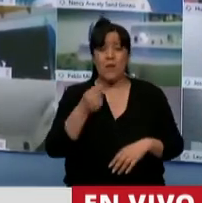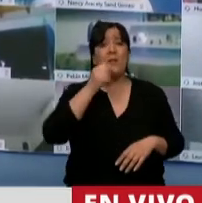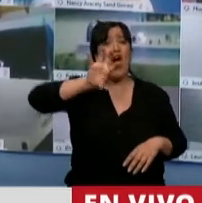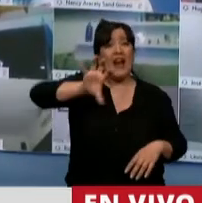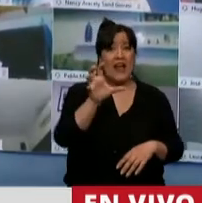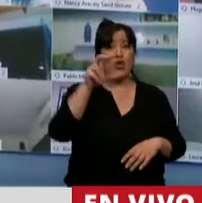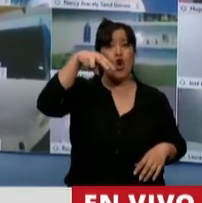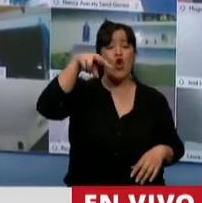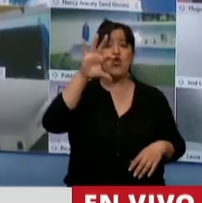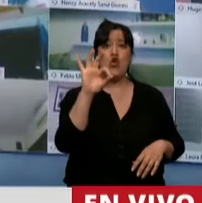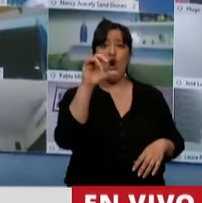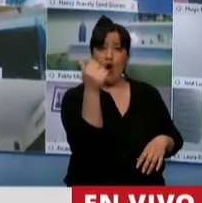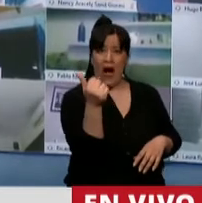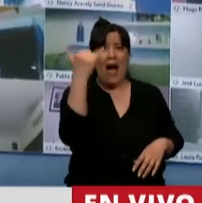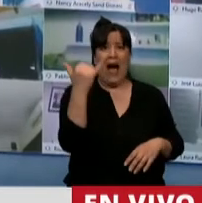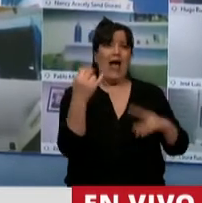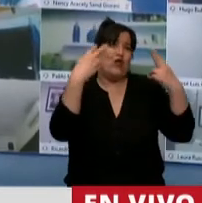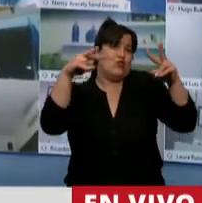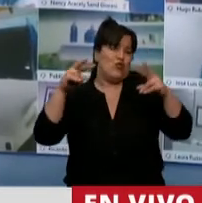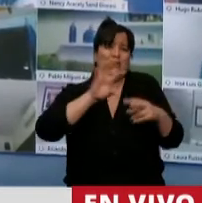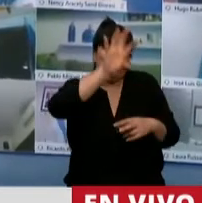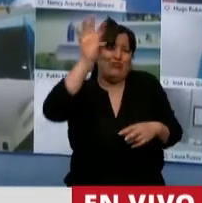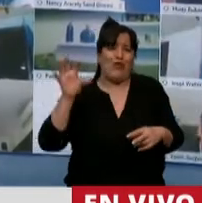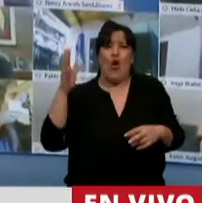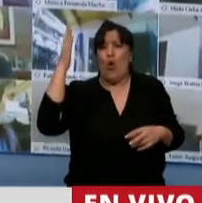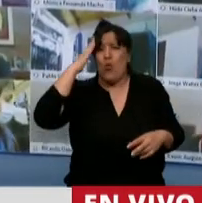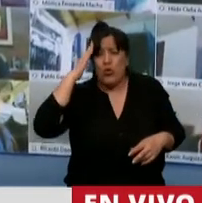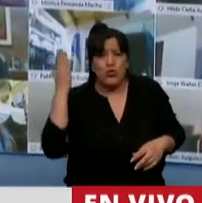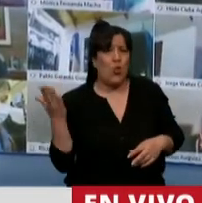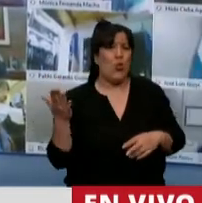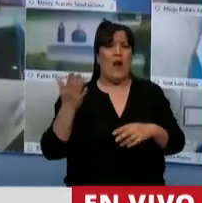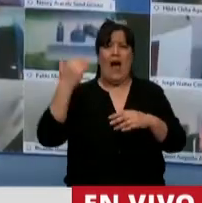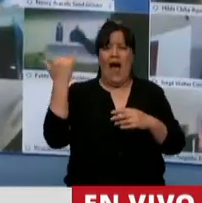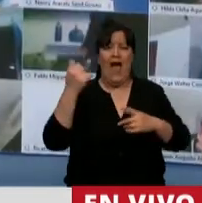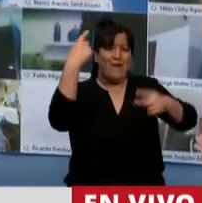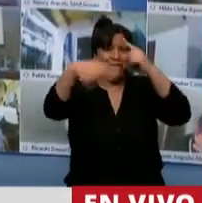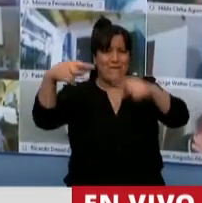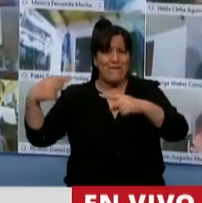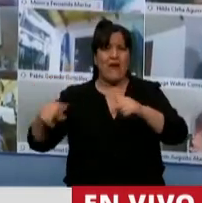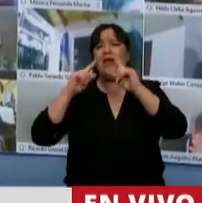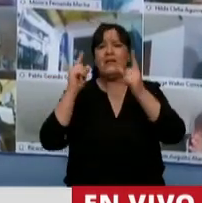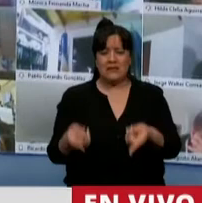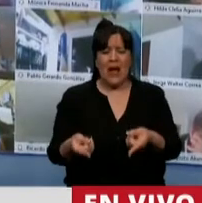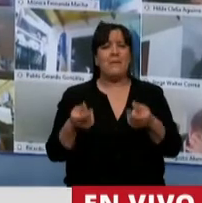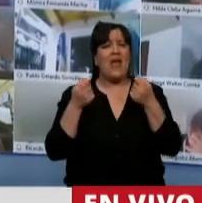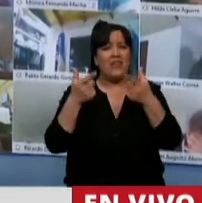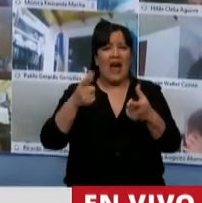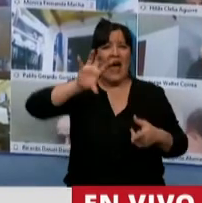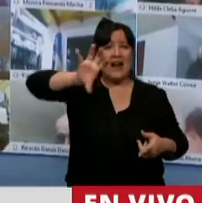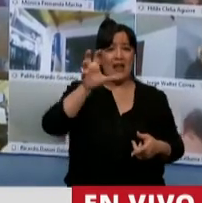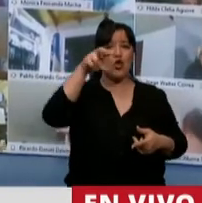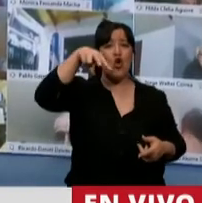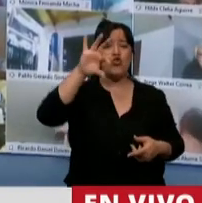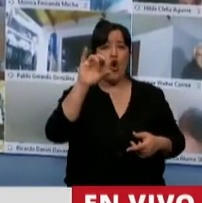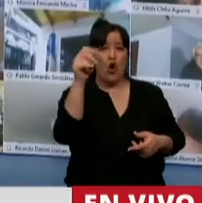compartimos circuitos turísticos, compartimos cultura, compartimos la posibilidad de poder hacer que la región, una de las más